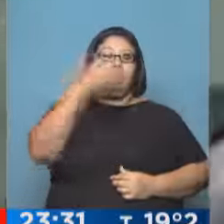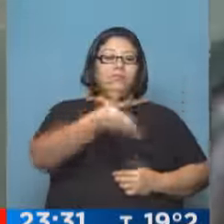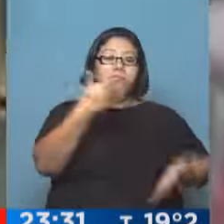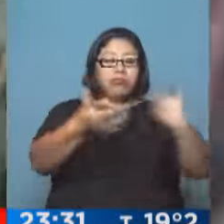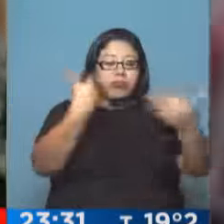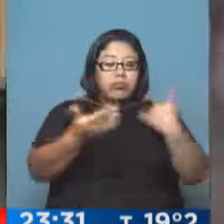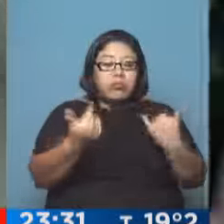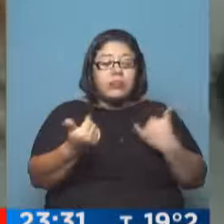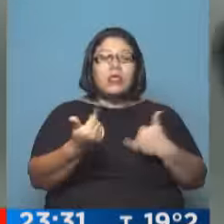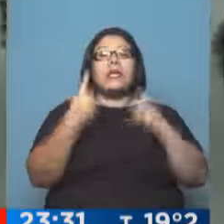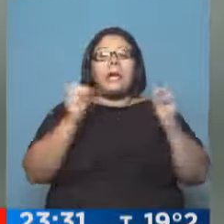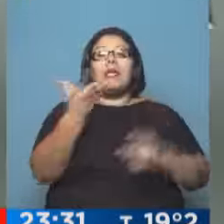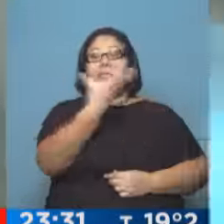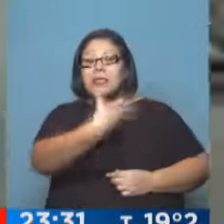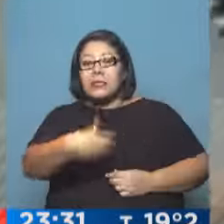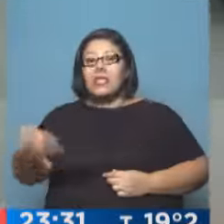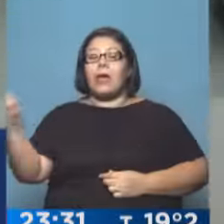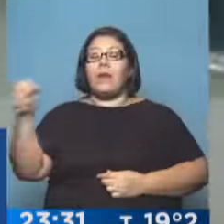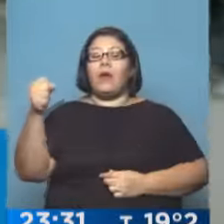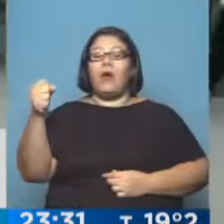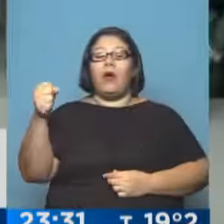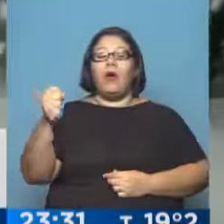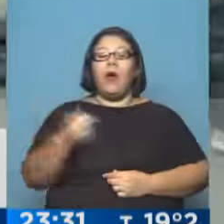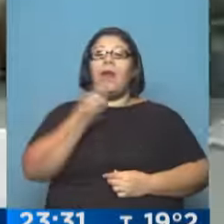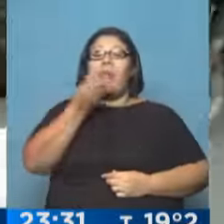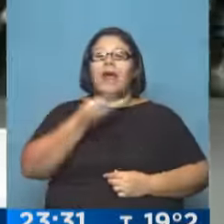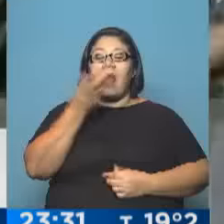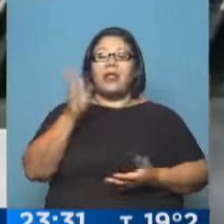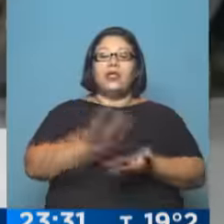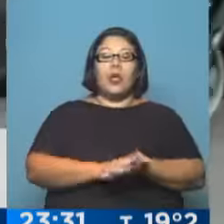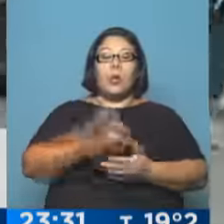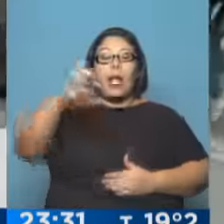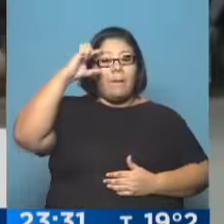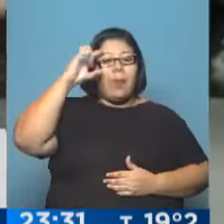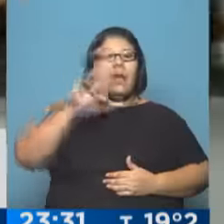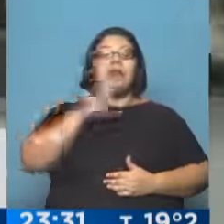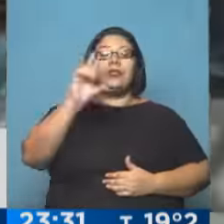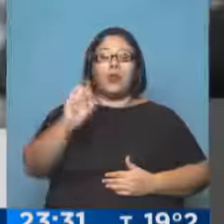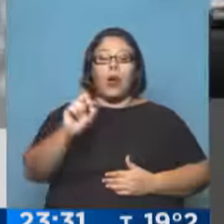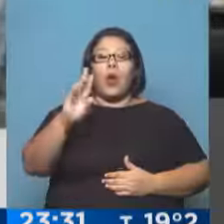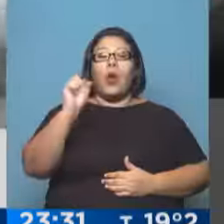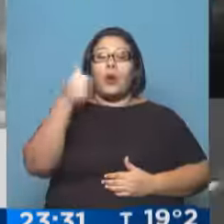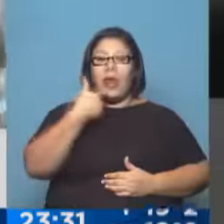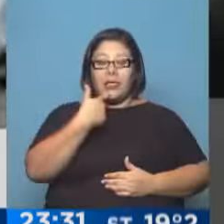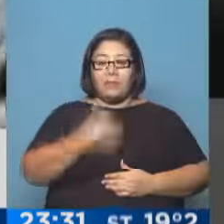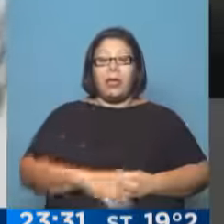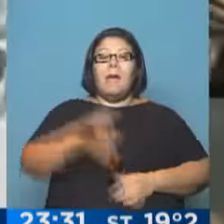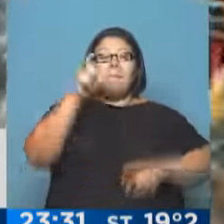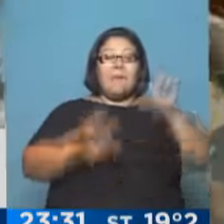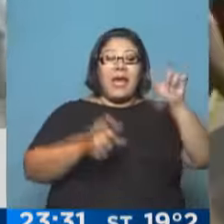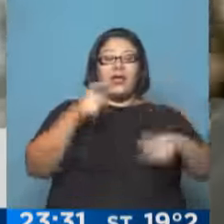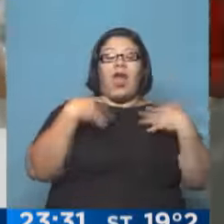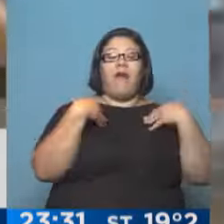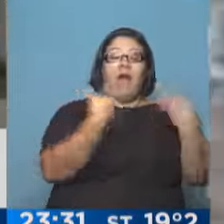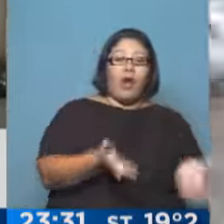caso Petrobras. El hecho generó una crisis en Brasil y hubo enfrentamientos entre seguidores y detractores de Lula, quien brindó una